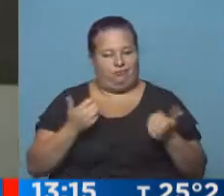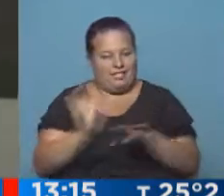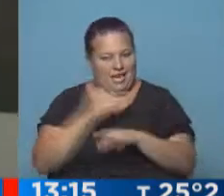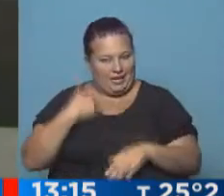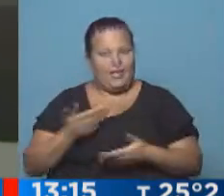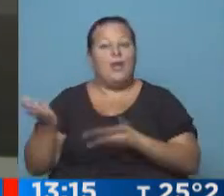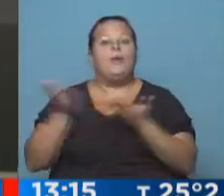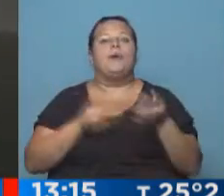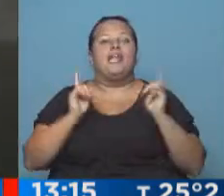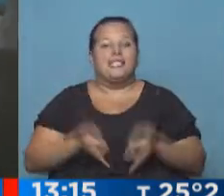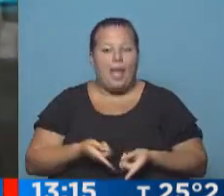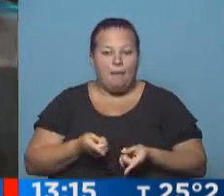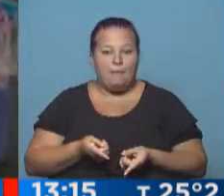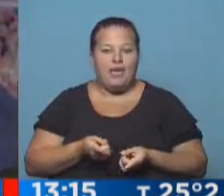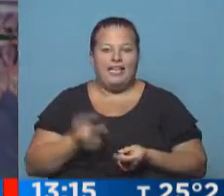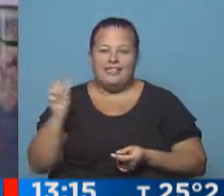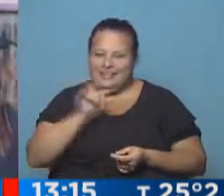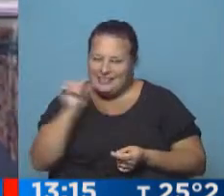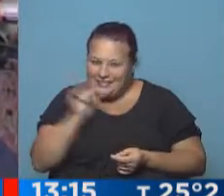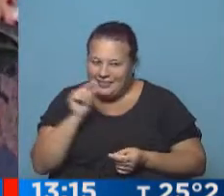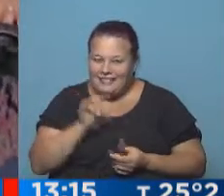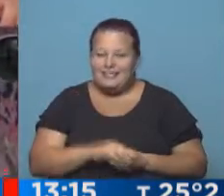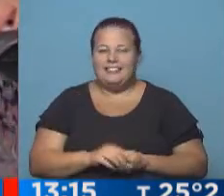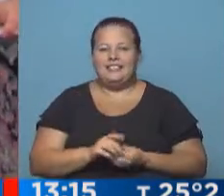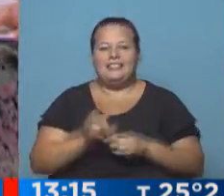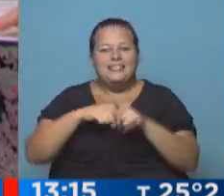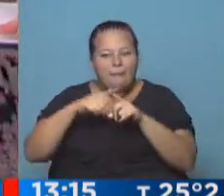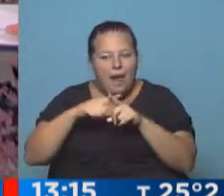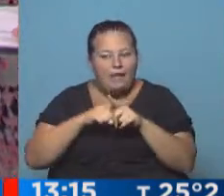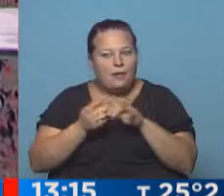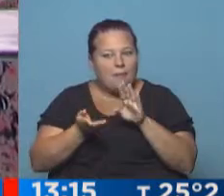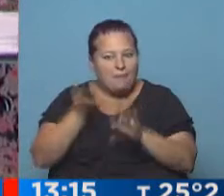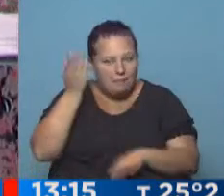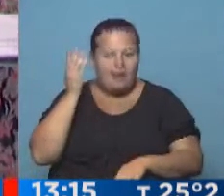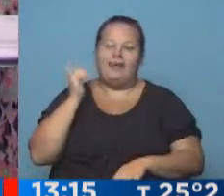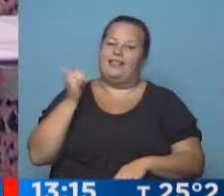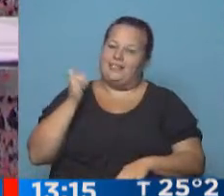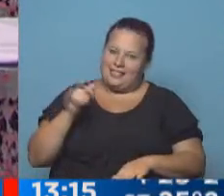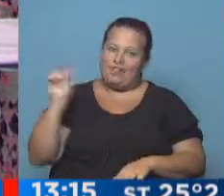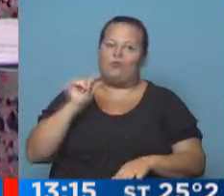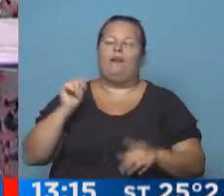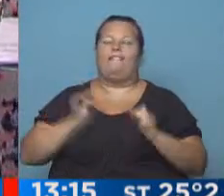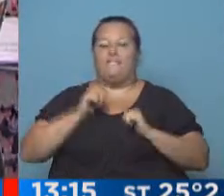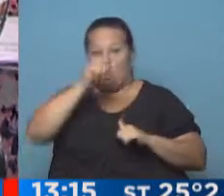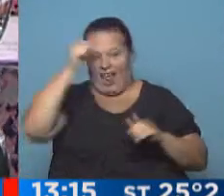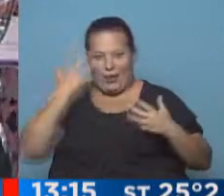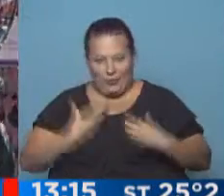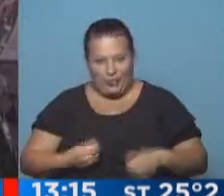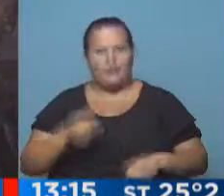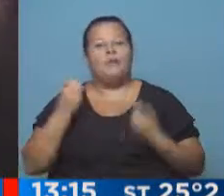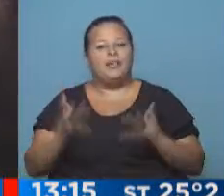Y bienvenido también a esta pequeña temperatura que va en ascenso. este recreo del verano. ¿Cómo va, Gaby?